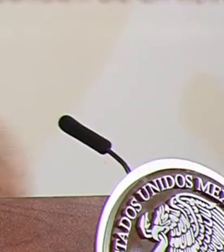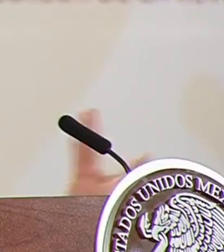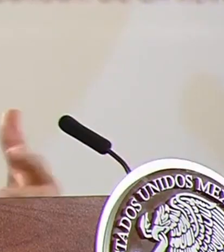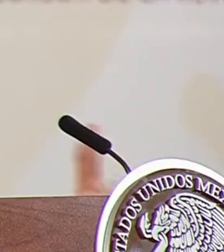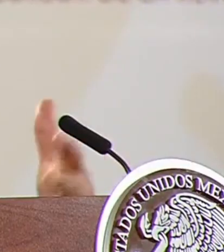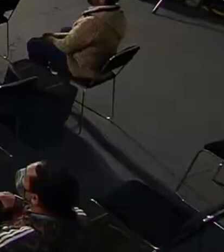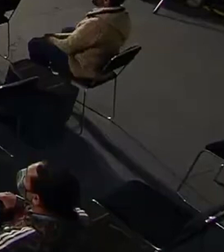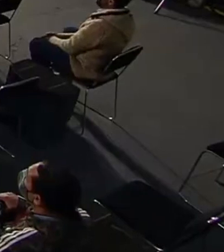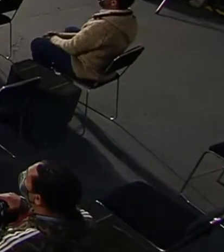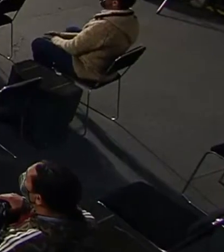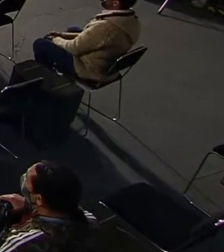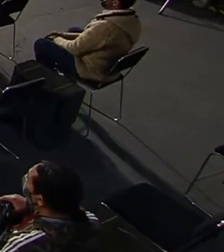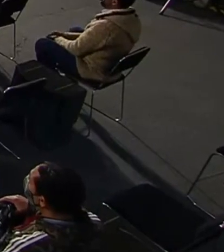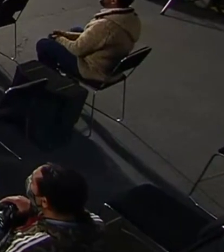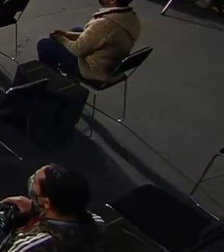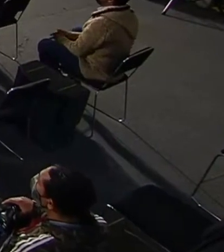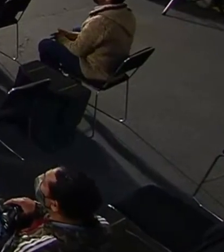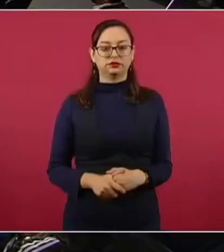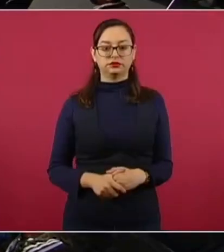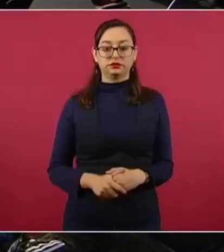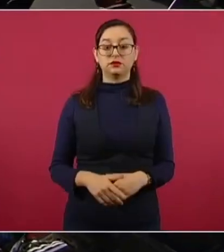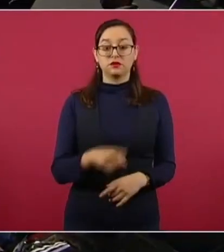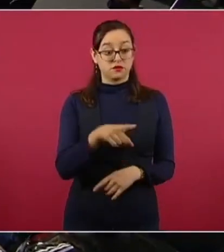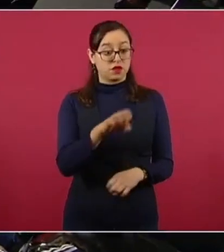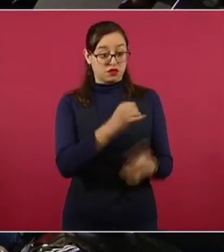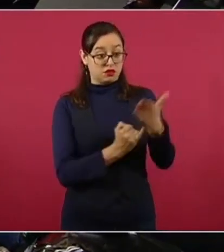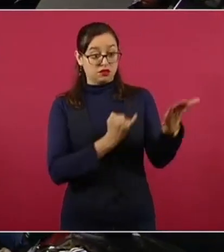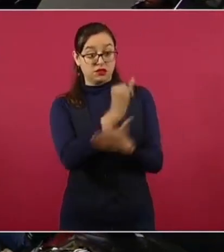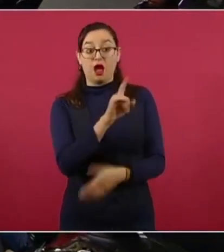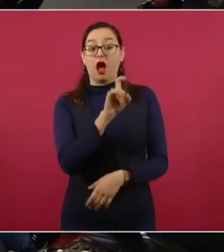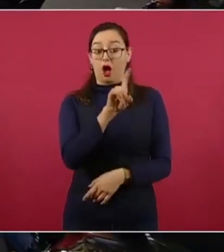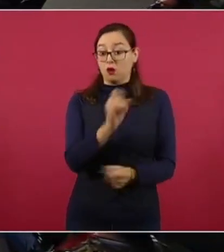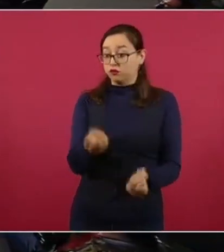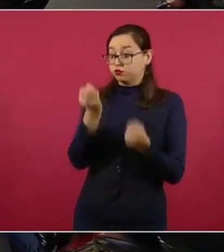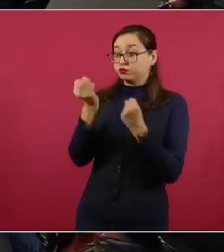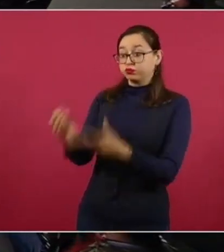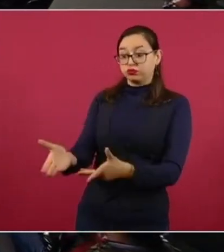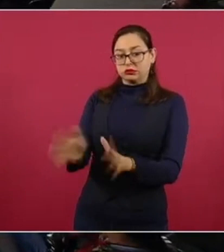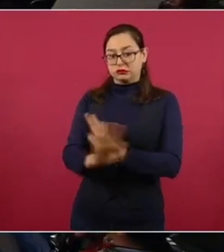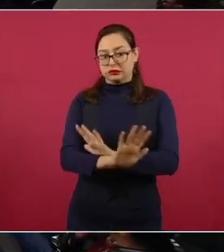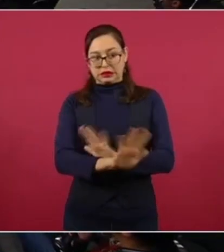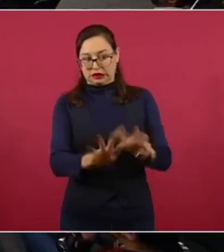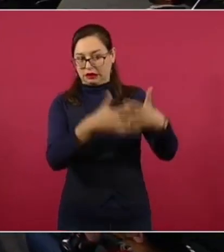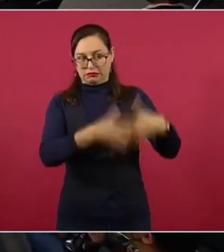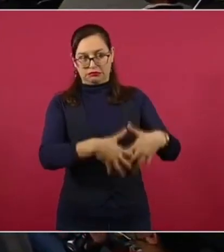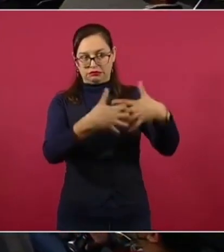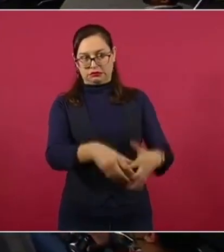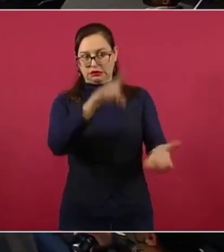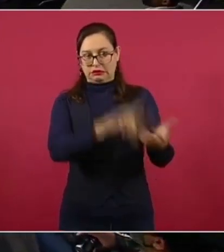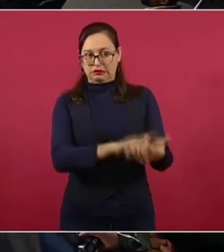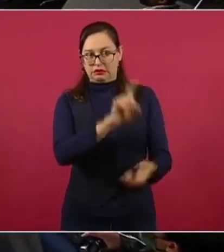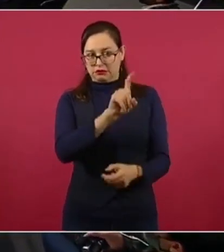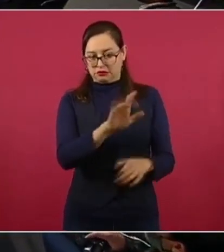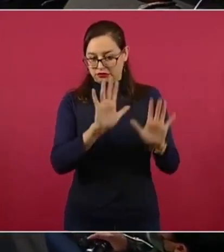O sea, podemos llegar a acuerdos para que no se